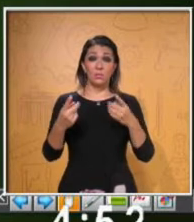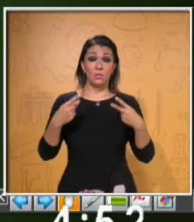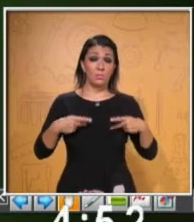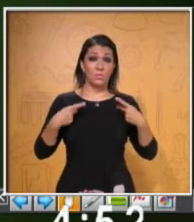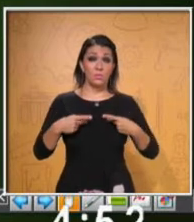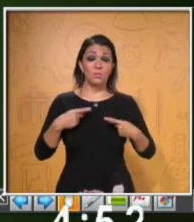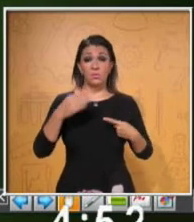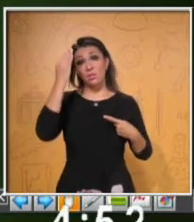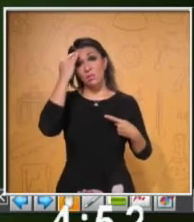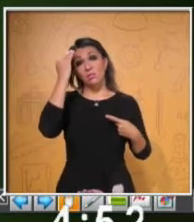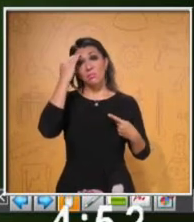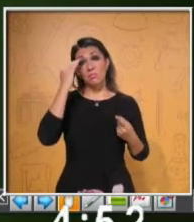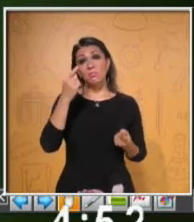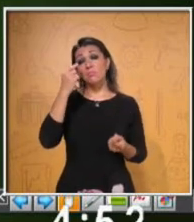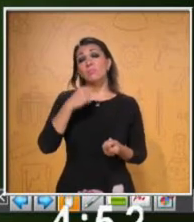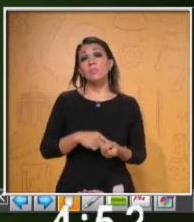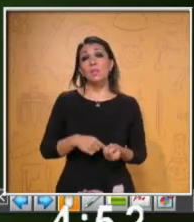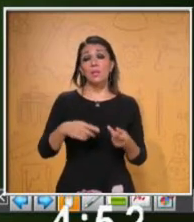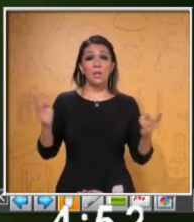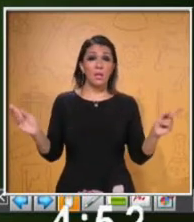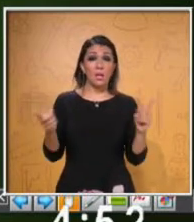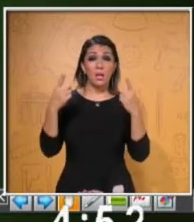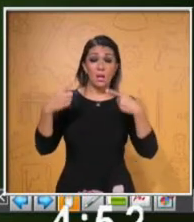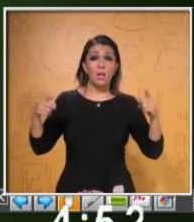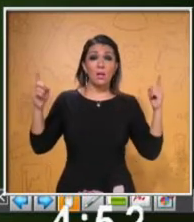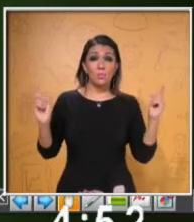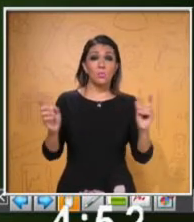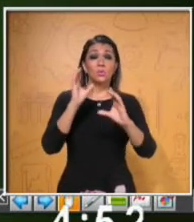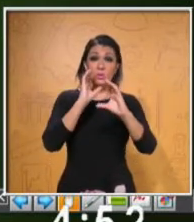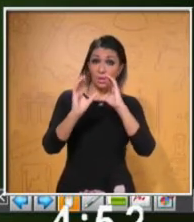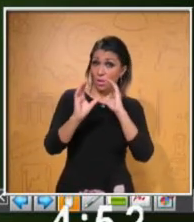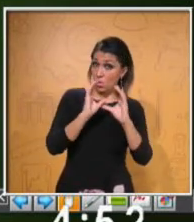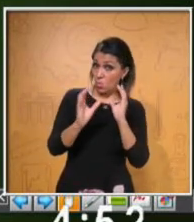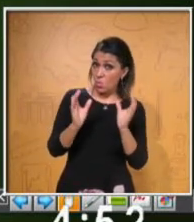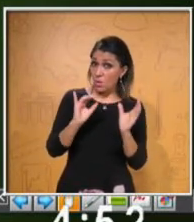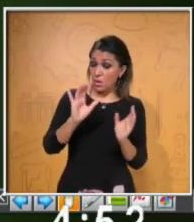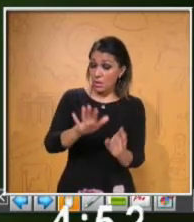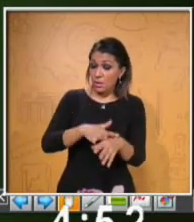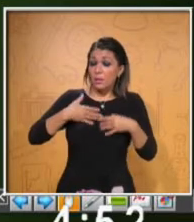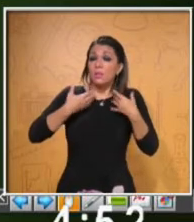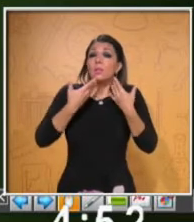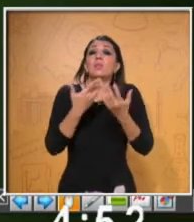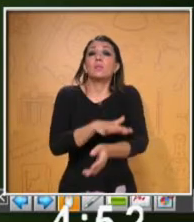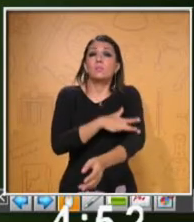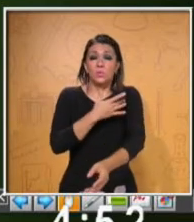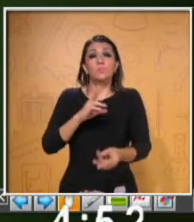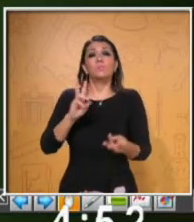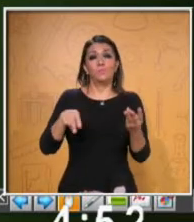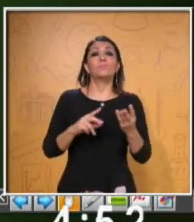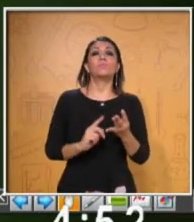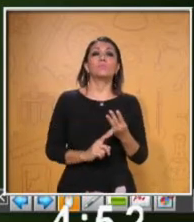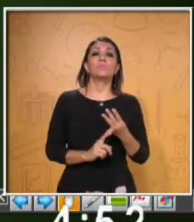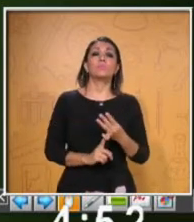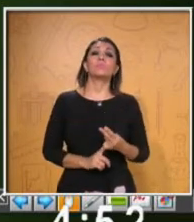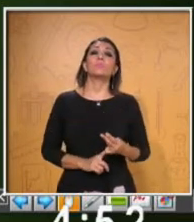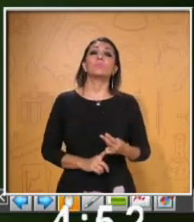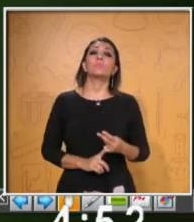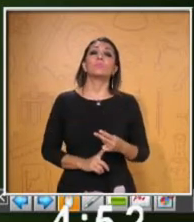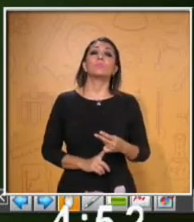piensan que la música puede ayudar a communicate, comunicar emociones. Y la última, there are 700